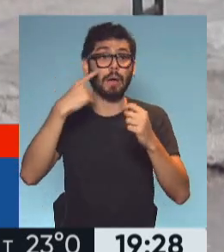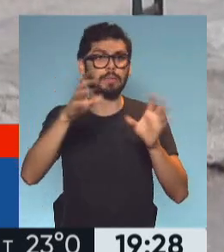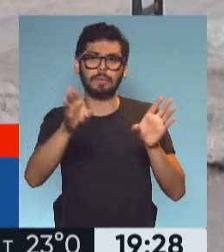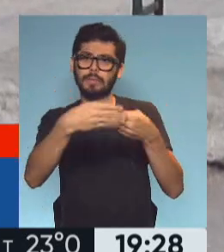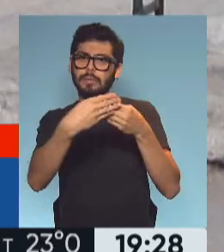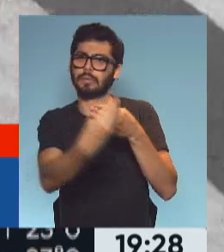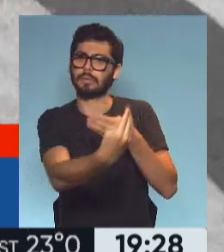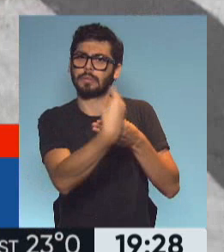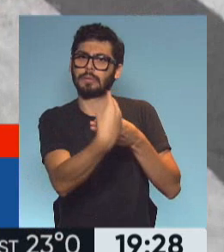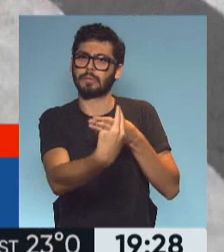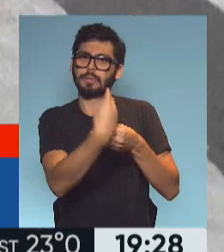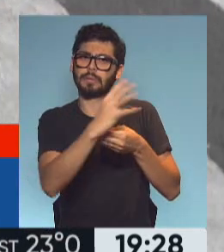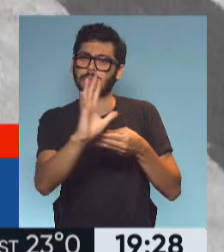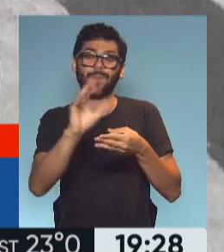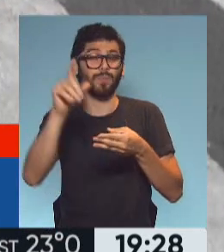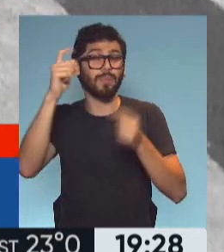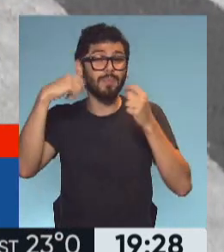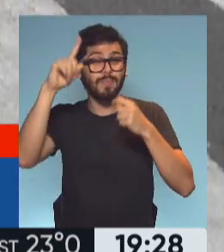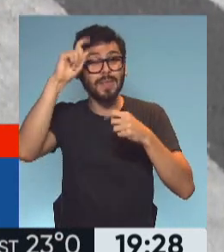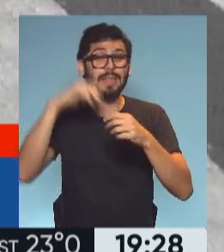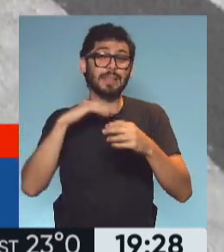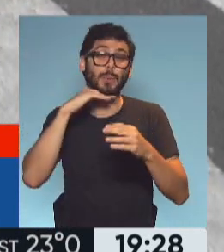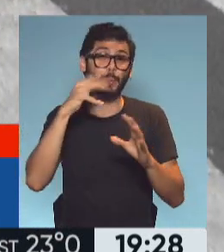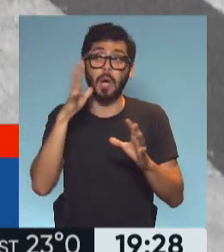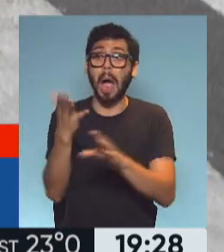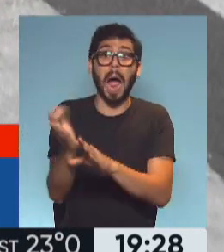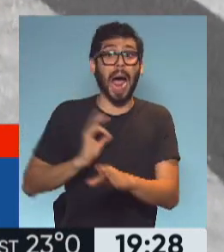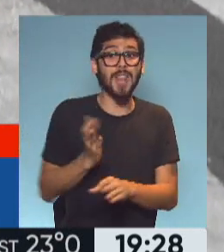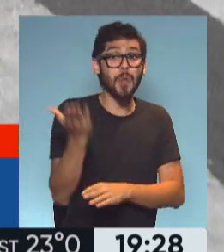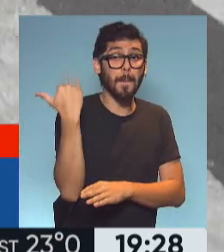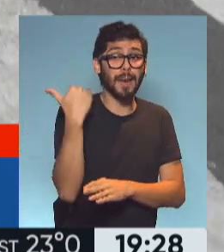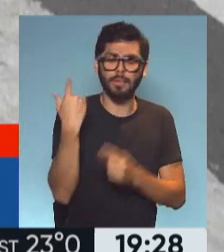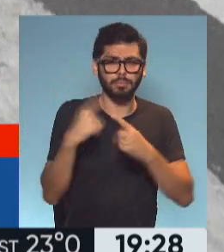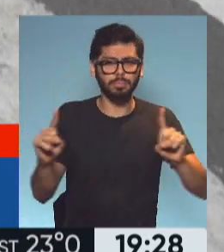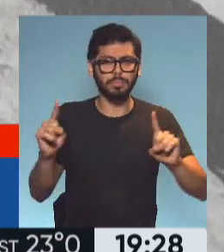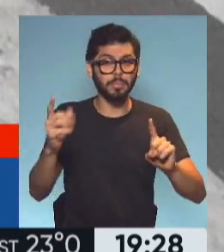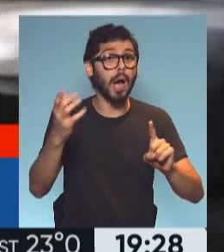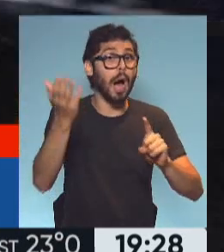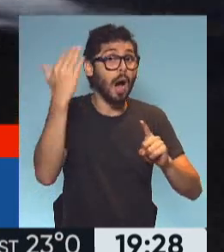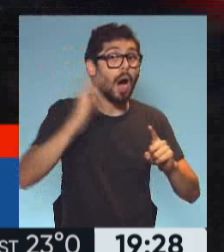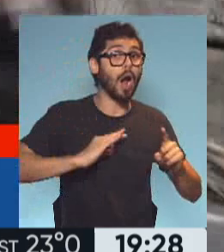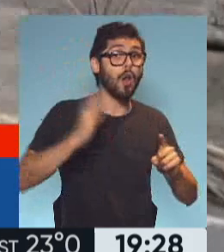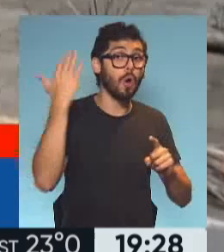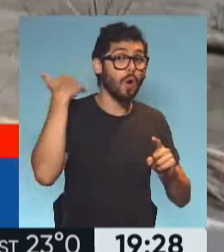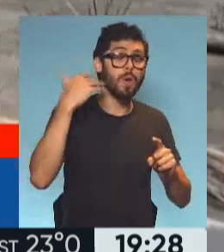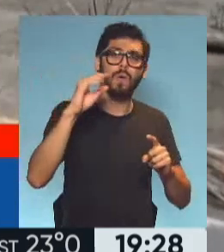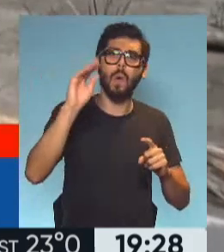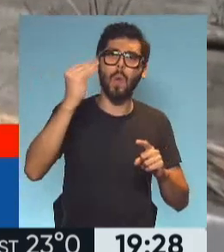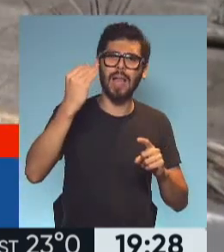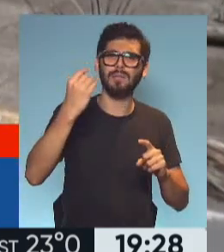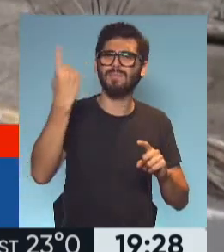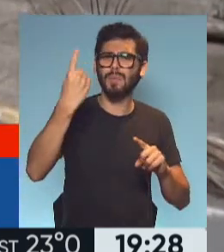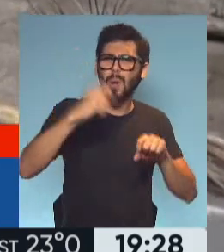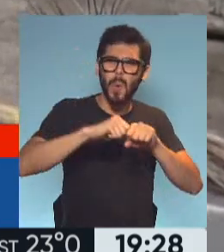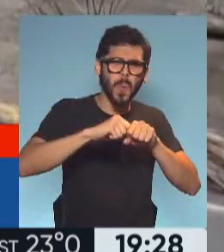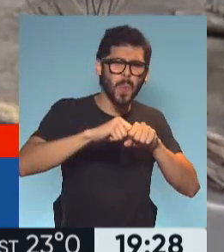límite su sistema sanitario. Tan distinto al año pasado, así como hablamos de que Brasil también había sufrido esa primera ola